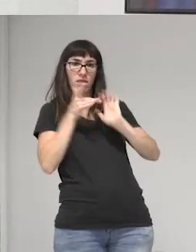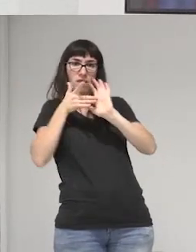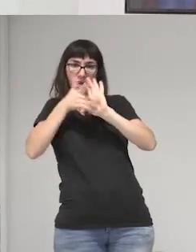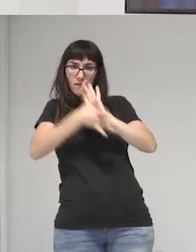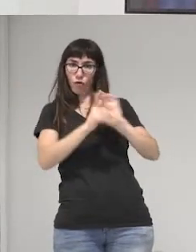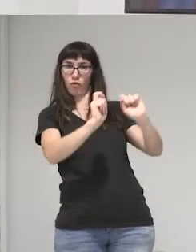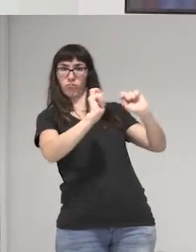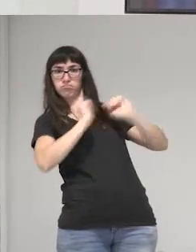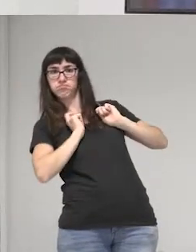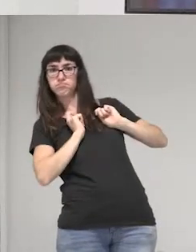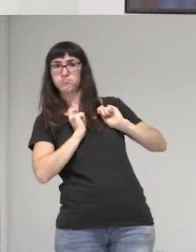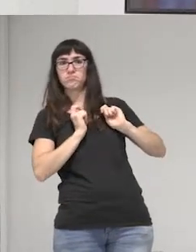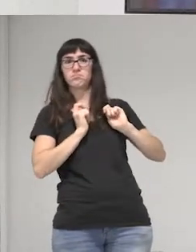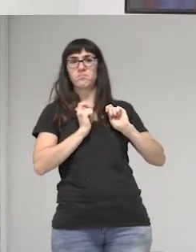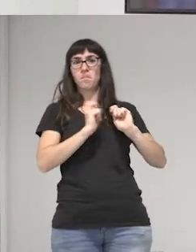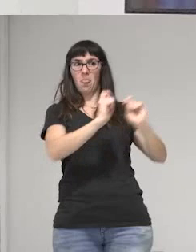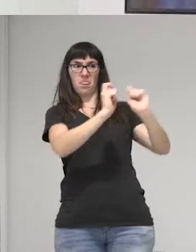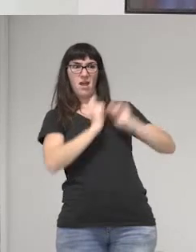separa.